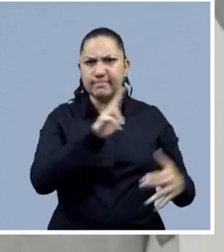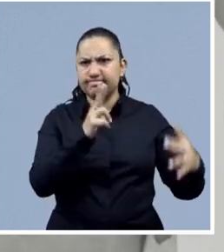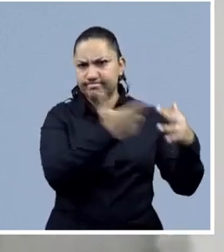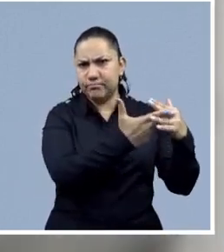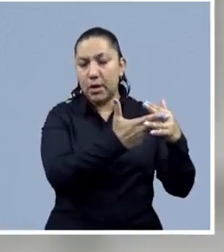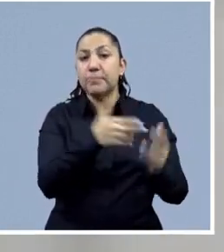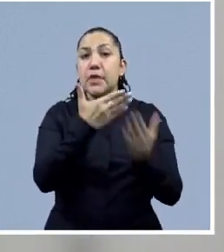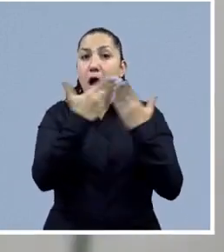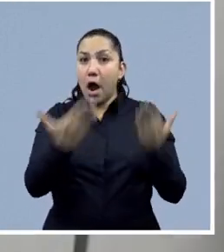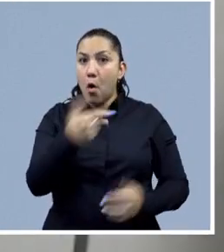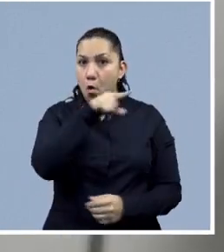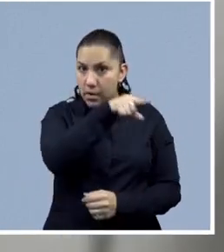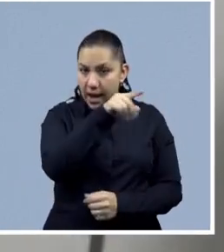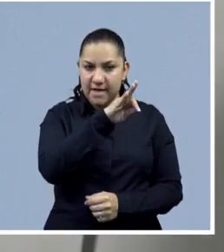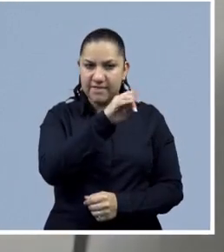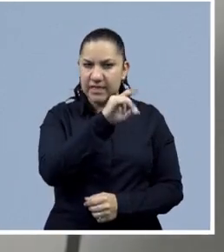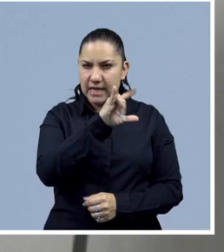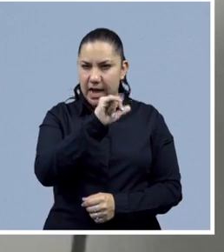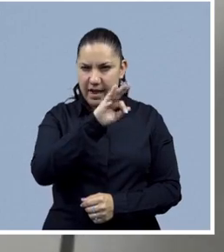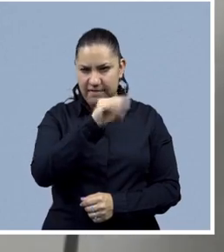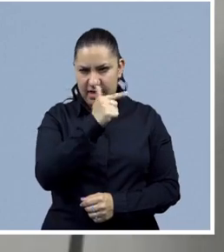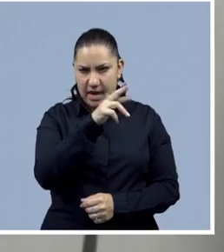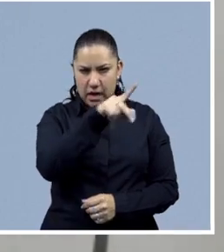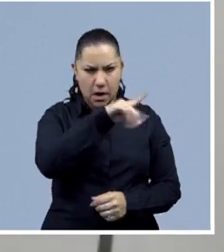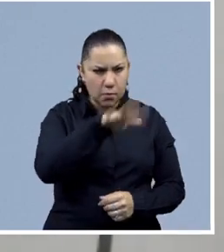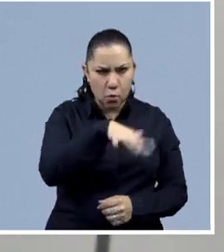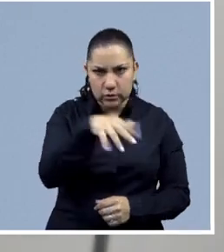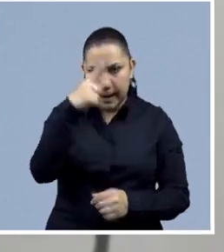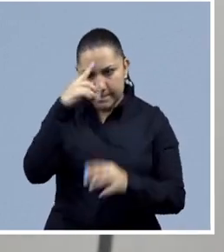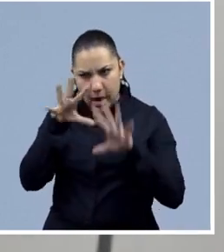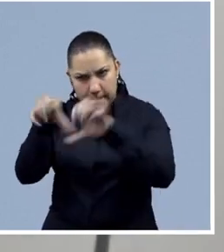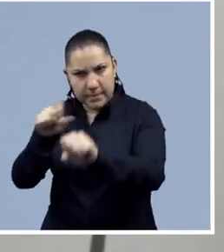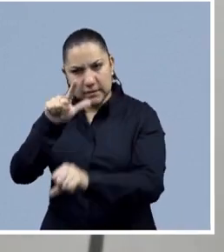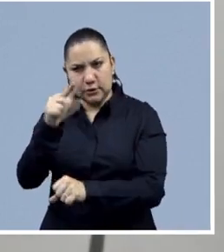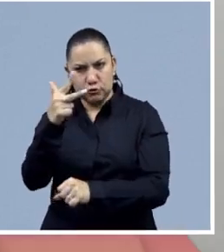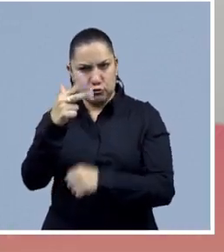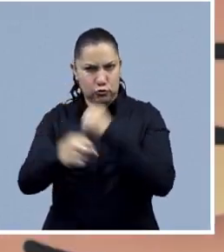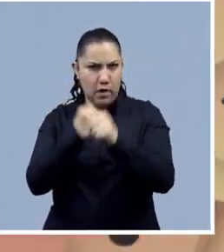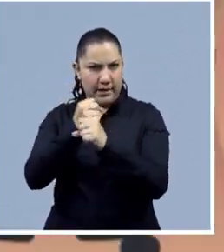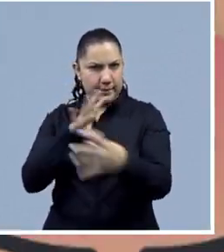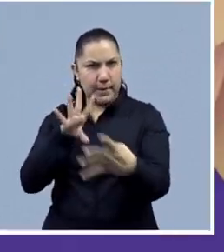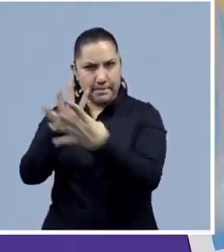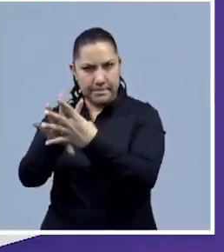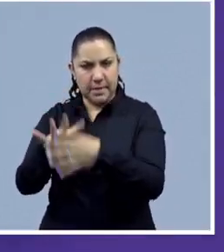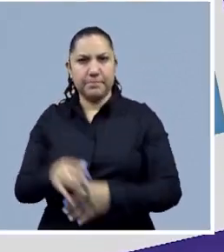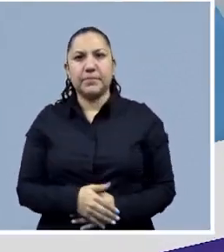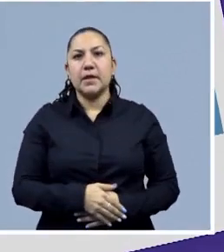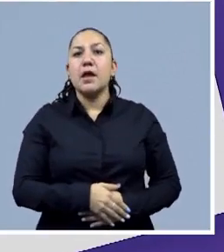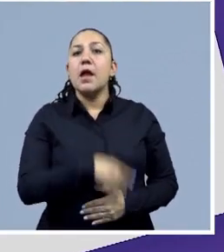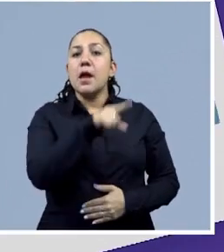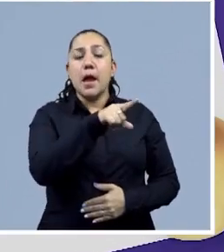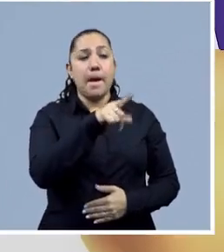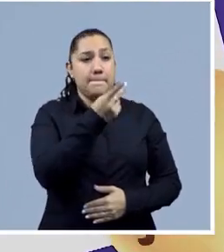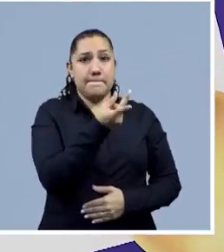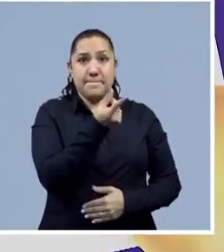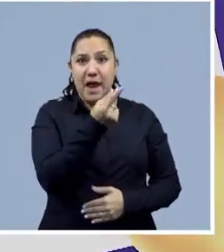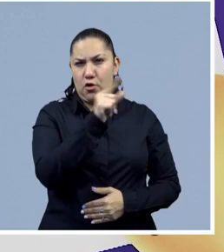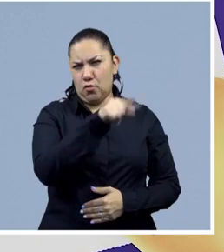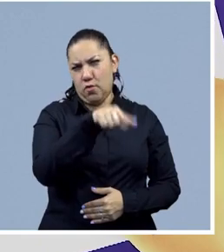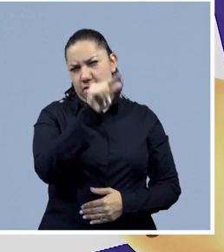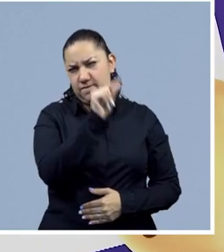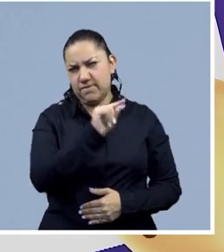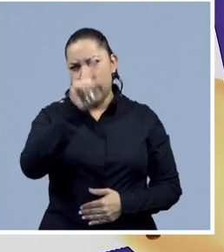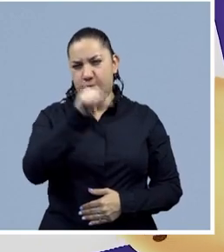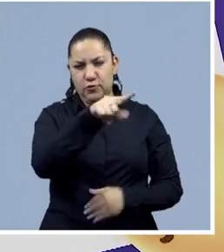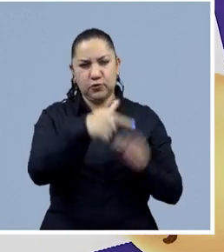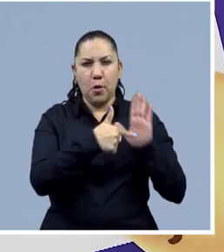N. La Fiscalía Estatal buscará imponerle una sentencia de 78 años de cárcel. Balzi, perrito famoso por